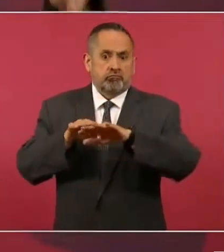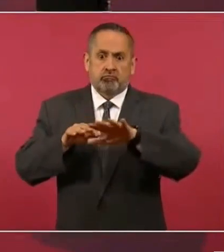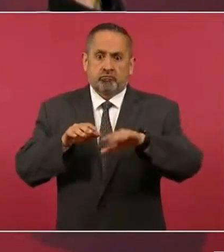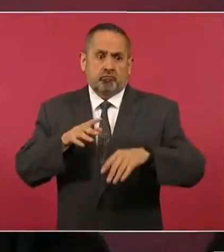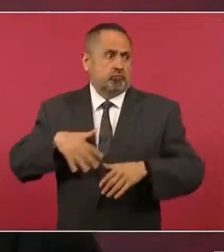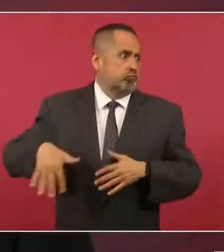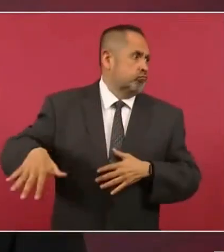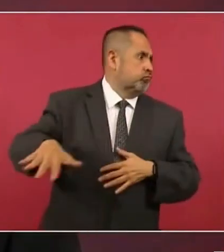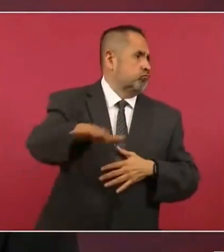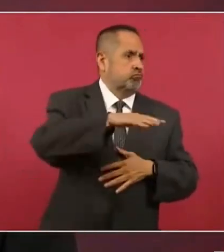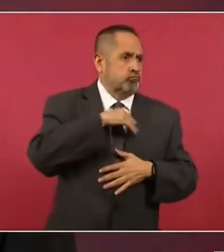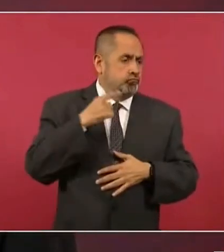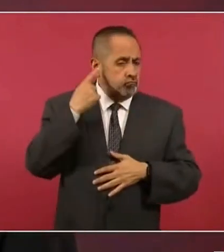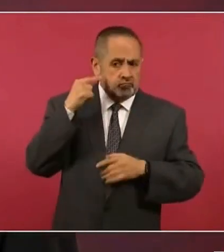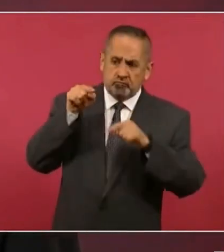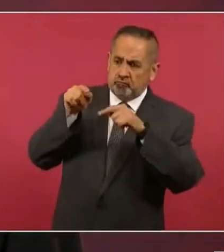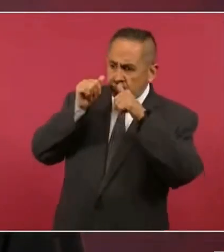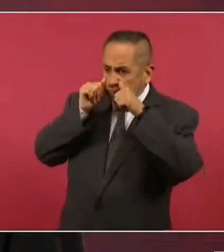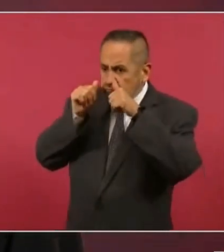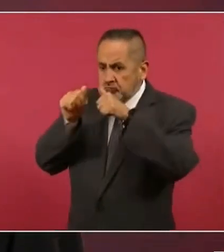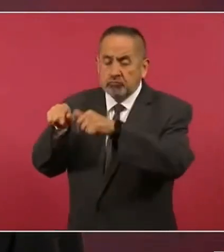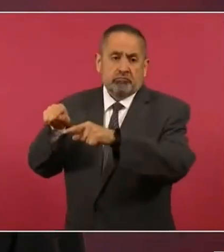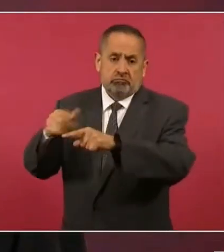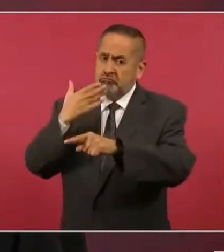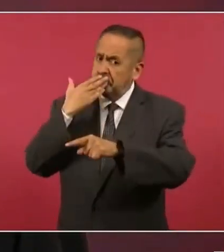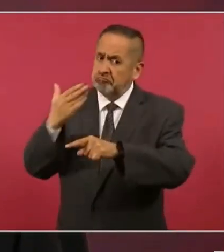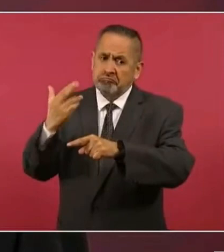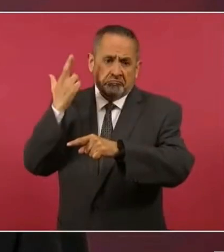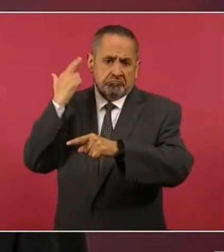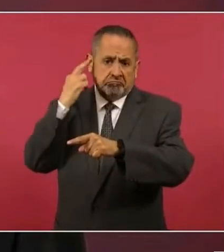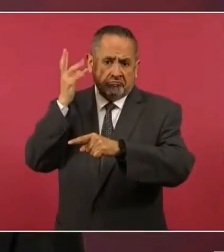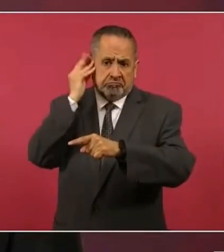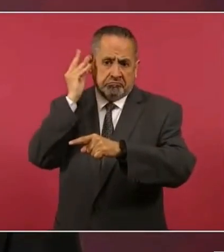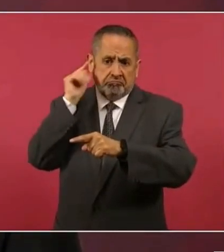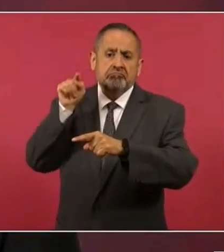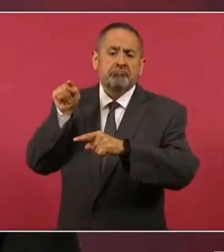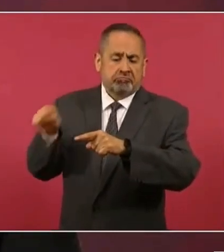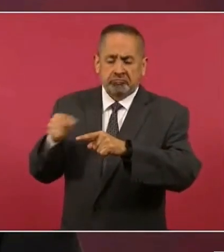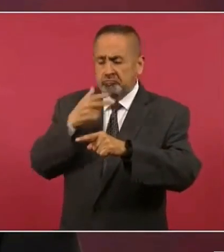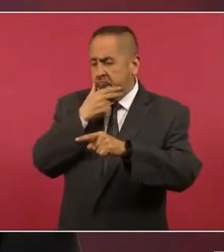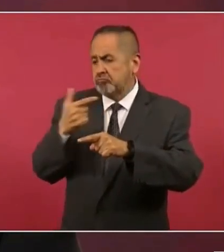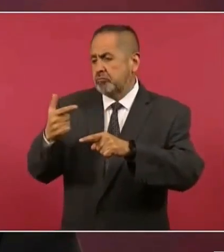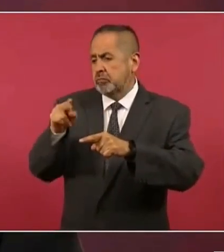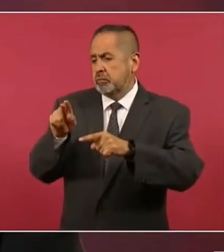era el más escuchado en la ciudad, y